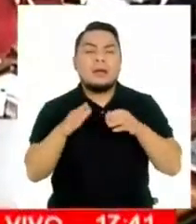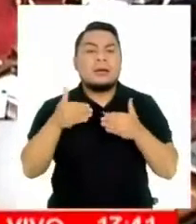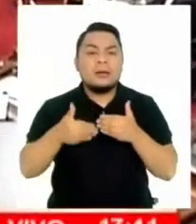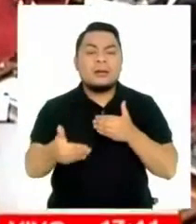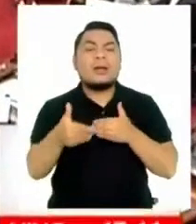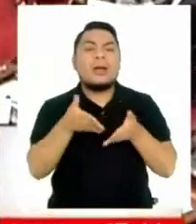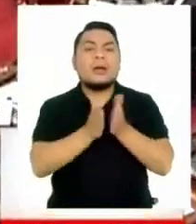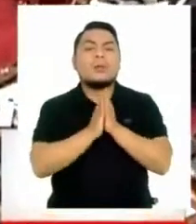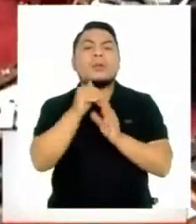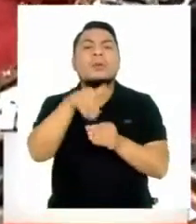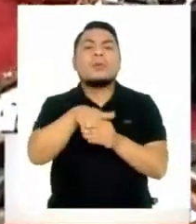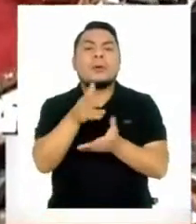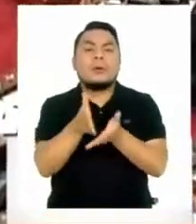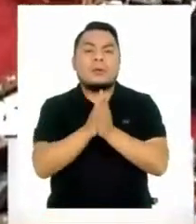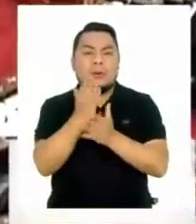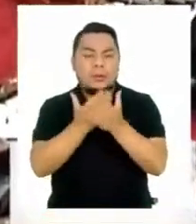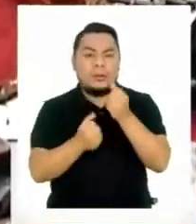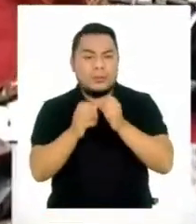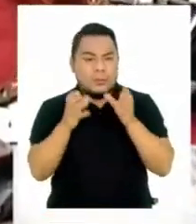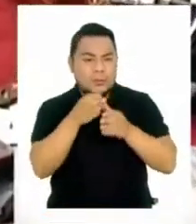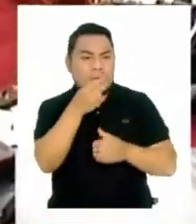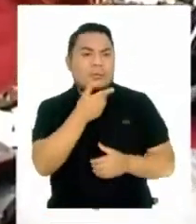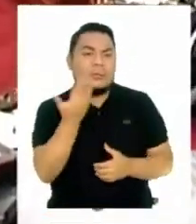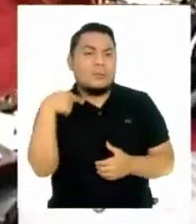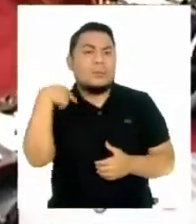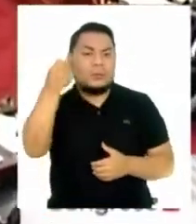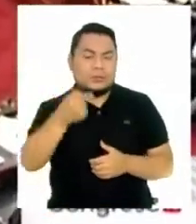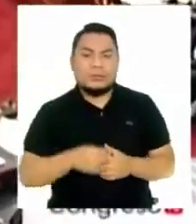durante el pedido de voto de la investidura.